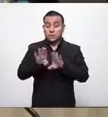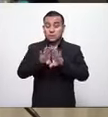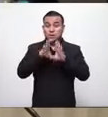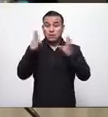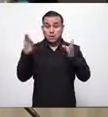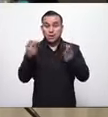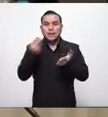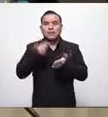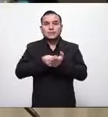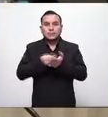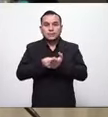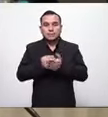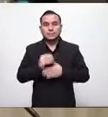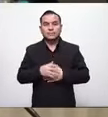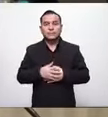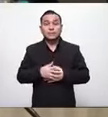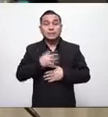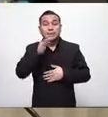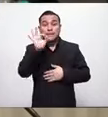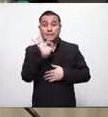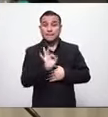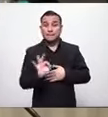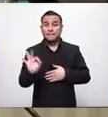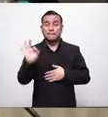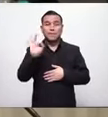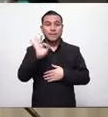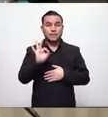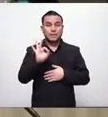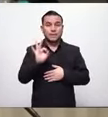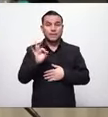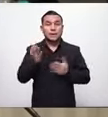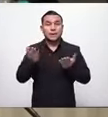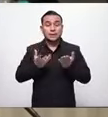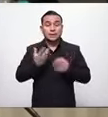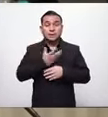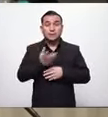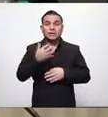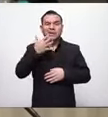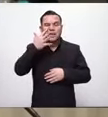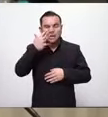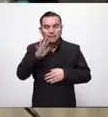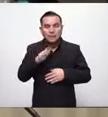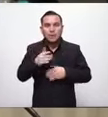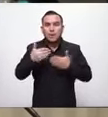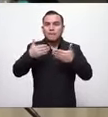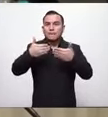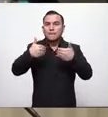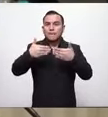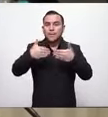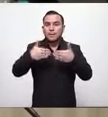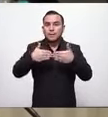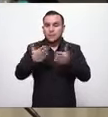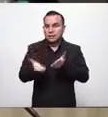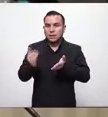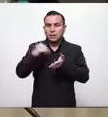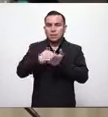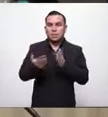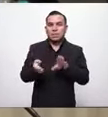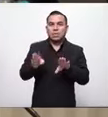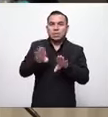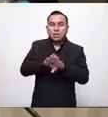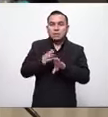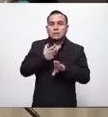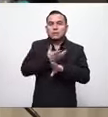abierta. Es mejor que hacer lo que le tocó hacer a Panamá, que tuvo que volver a cerrar.